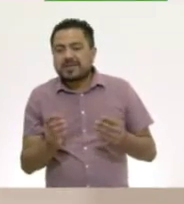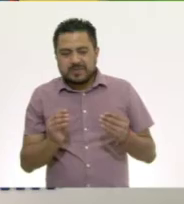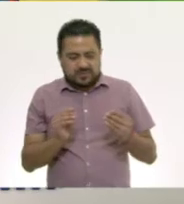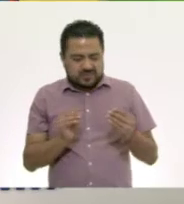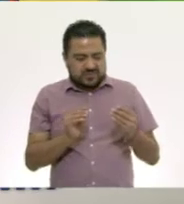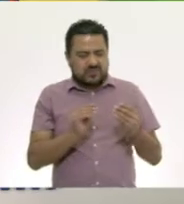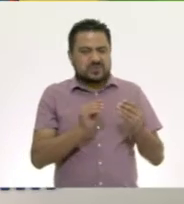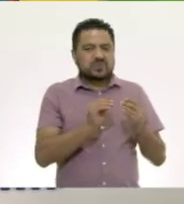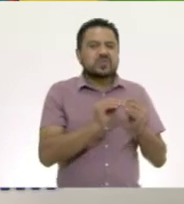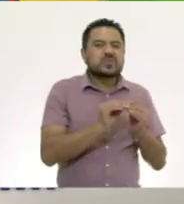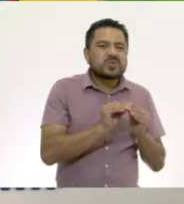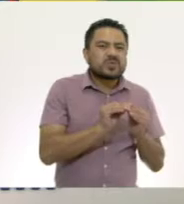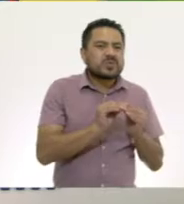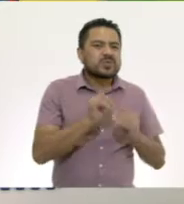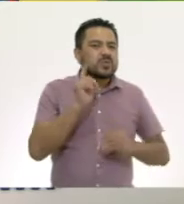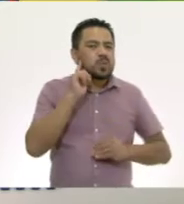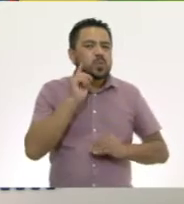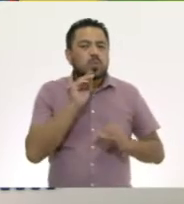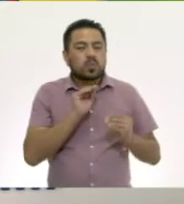beso...